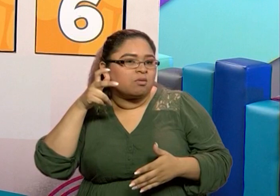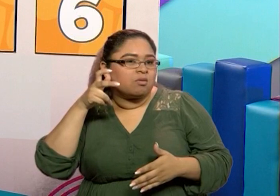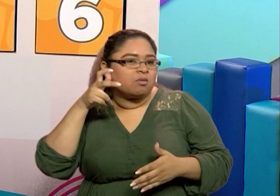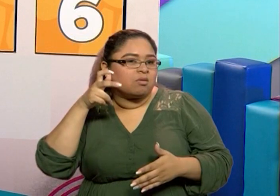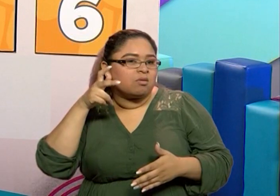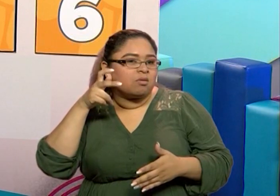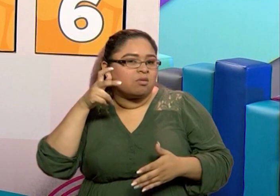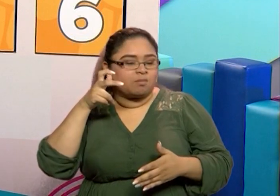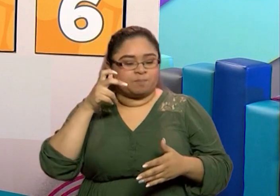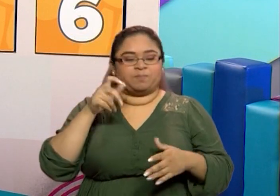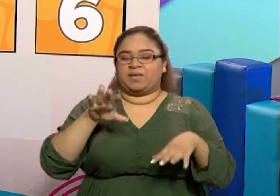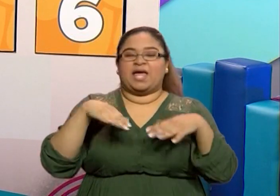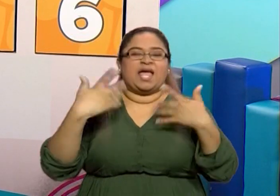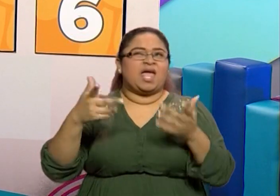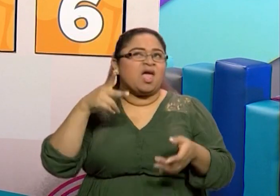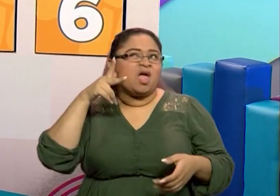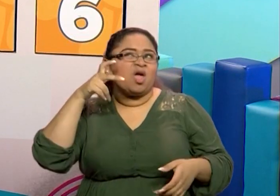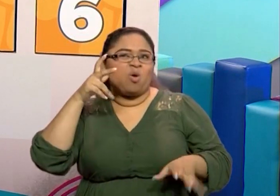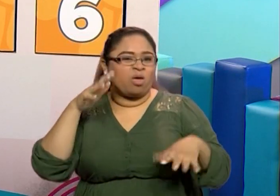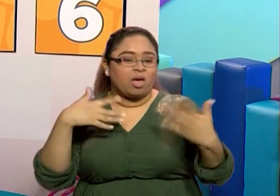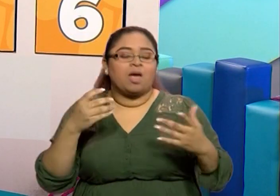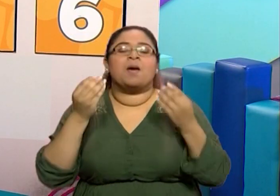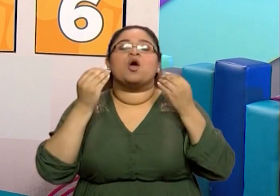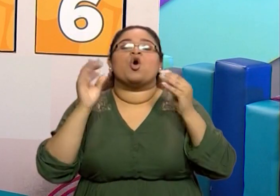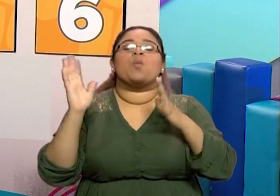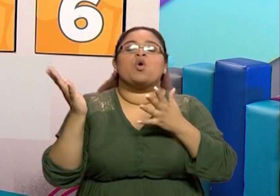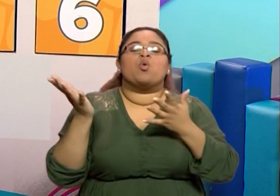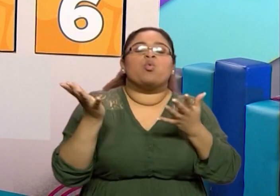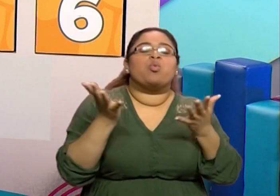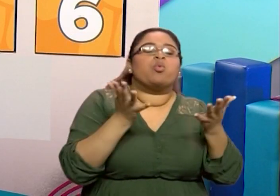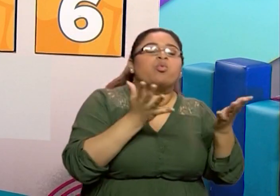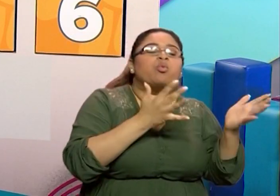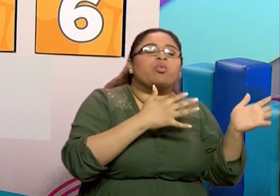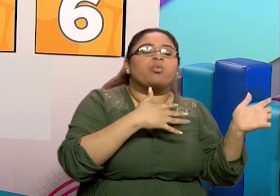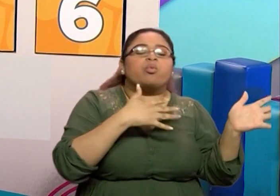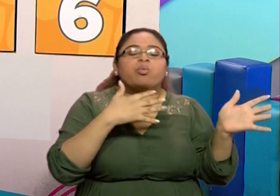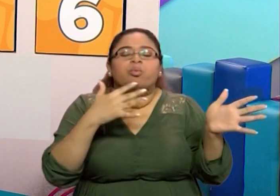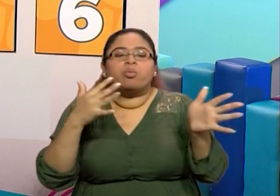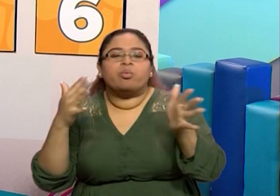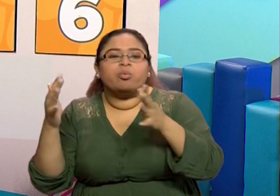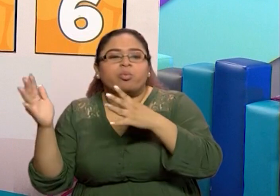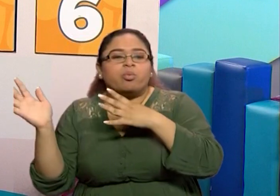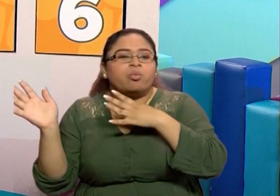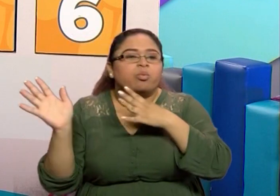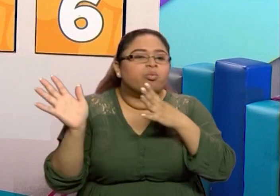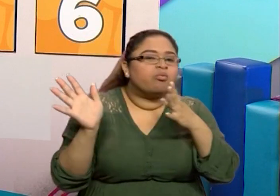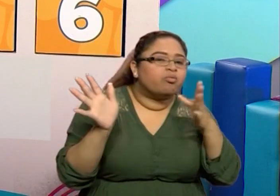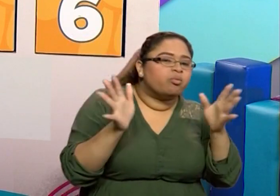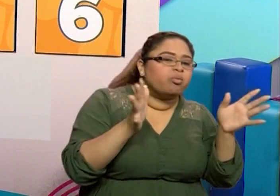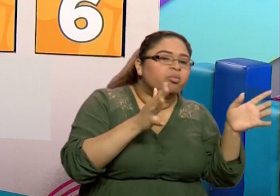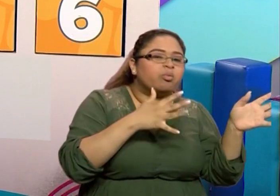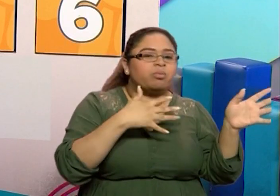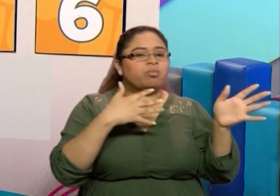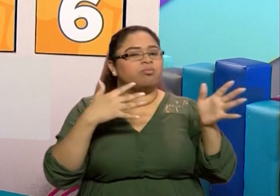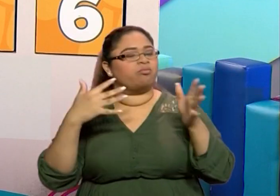Hay mucho que... Este fenómeno, ¿ustedes qué consideran que es? Vamos a ver, escuchen muy bien.